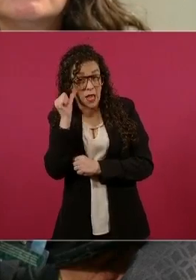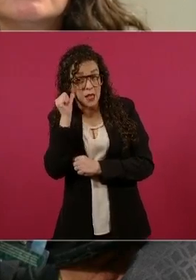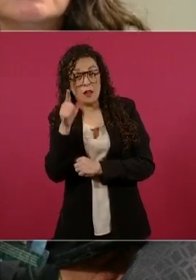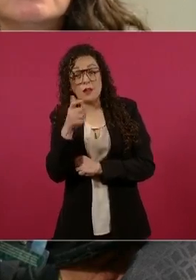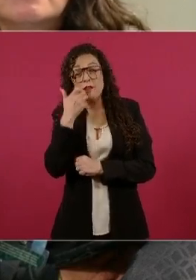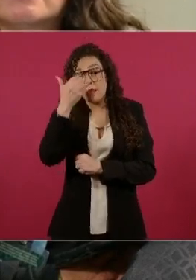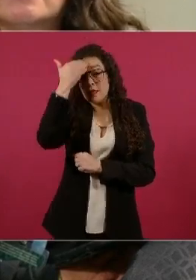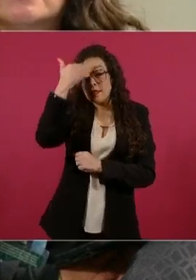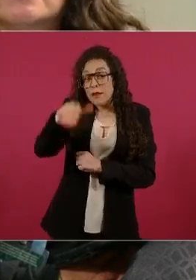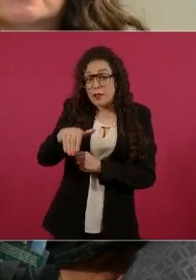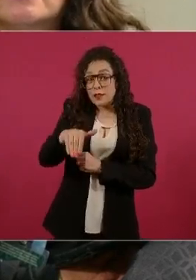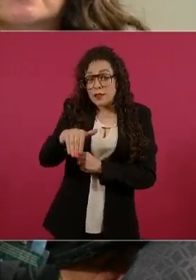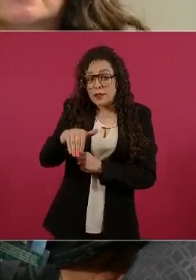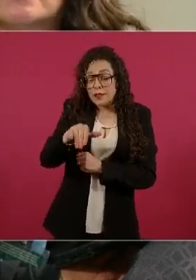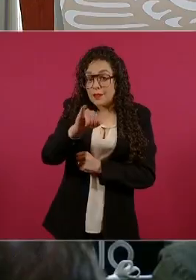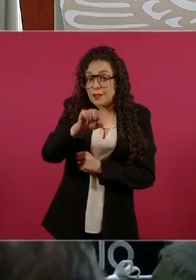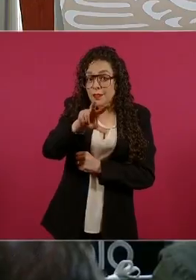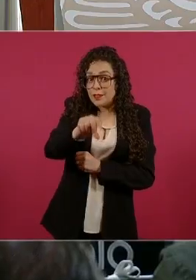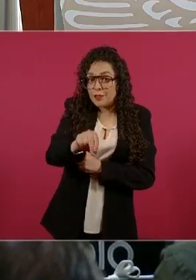A ver, ¿por qué no puedo?